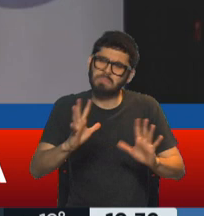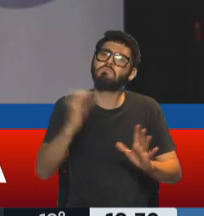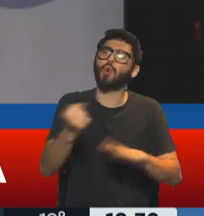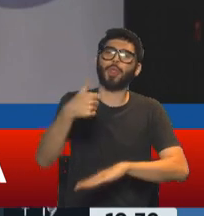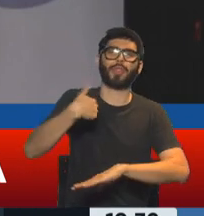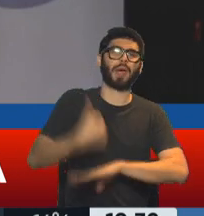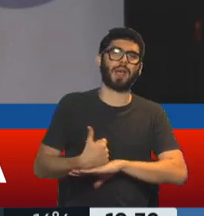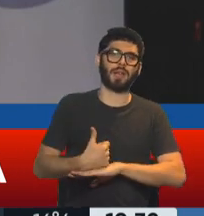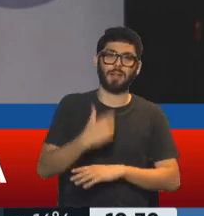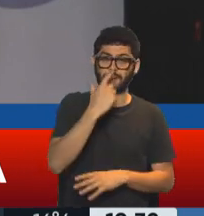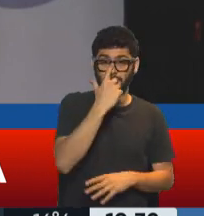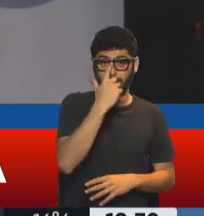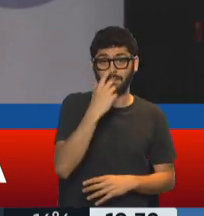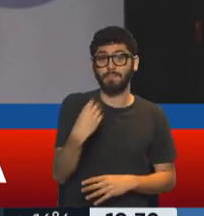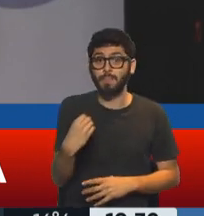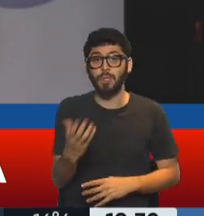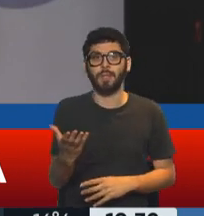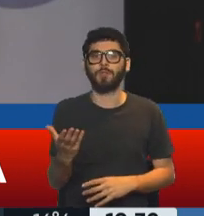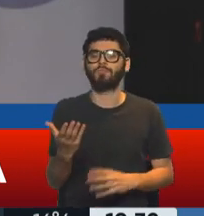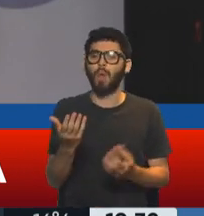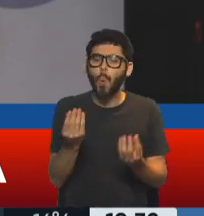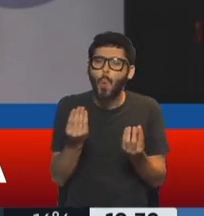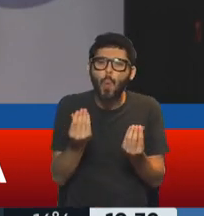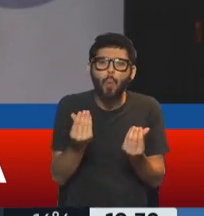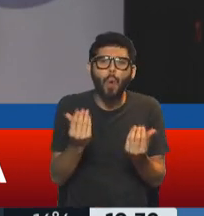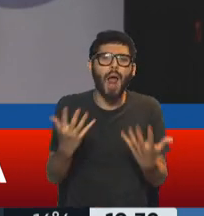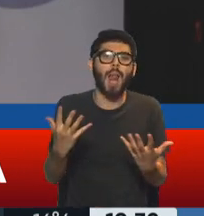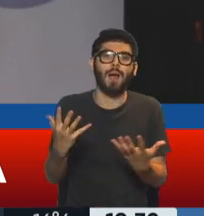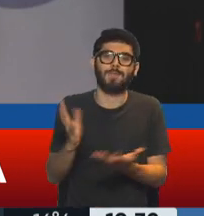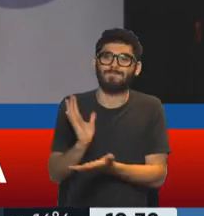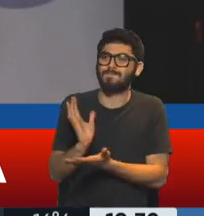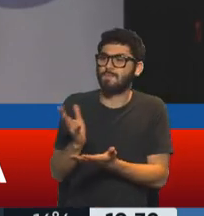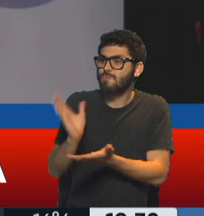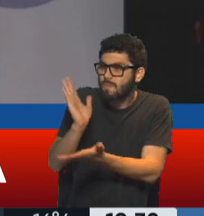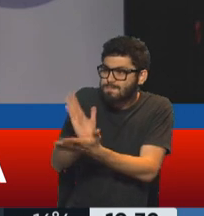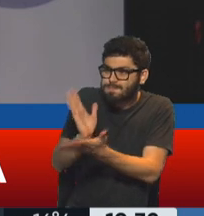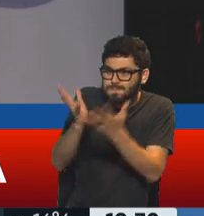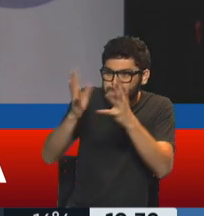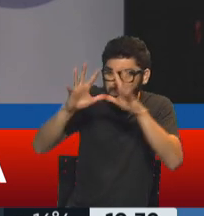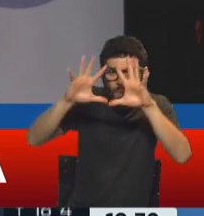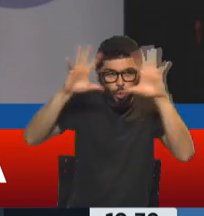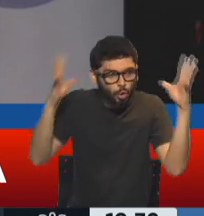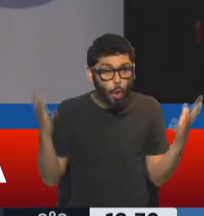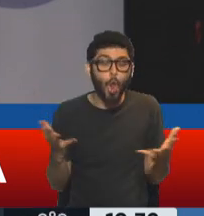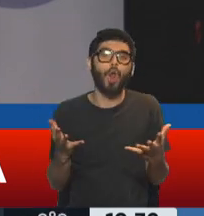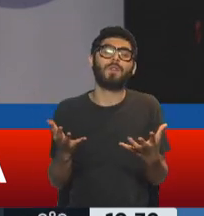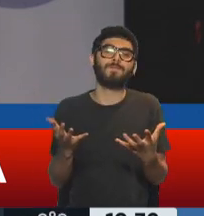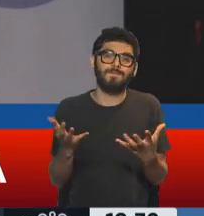porque el valor y el significado, significante de lo que implica esto de estar aquí,